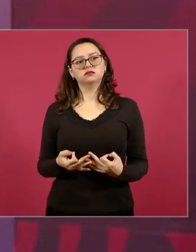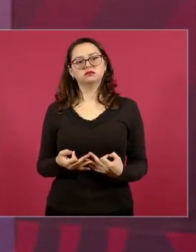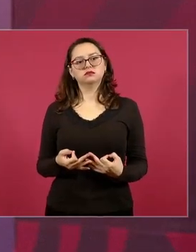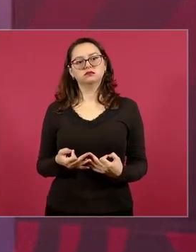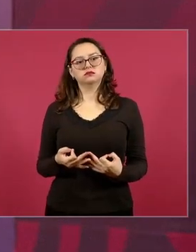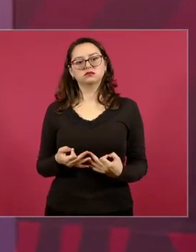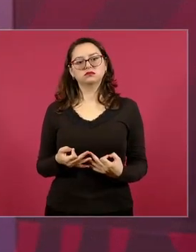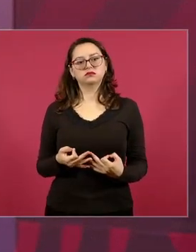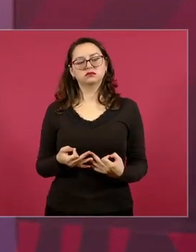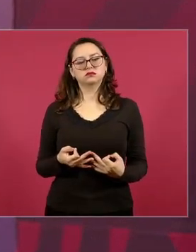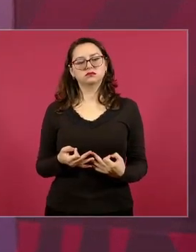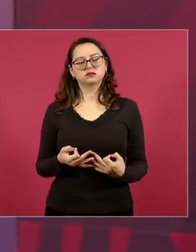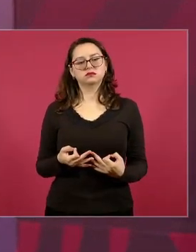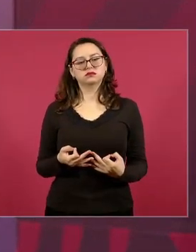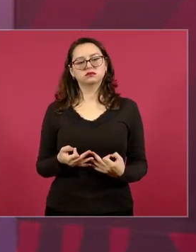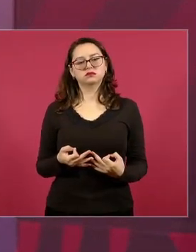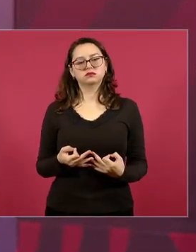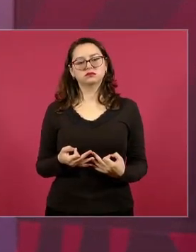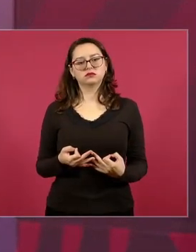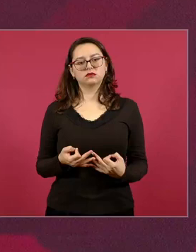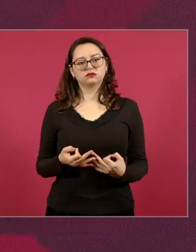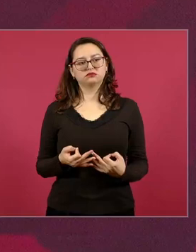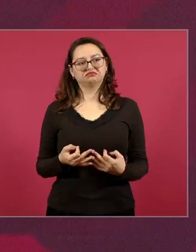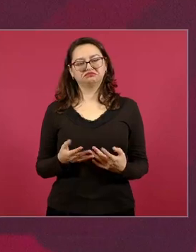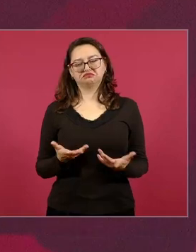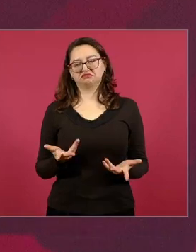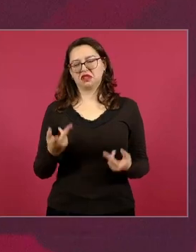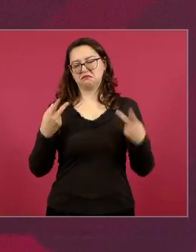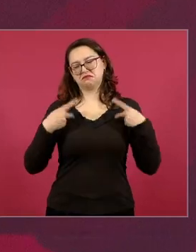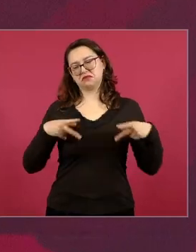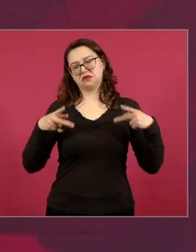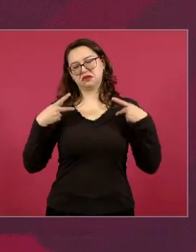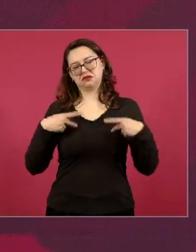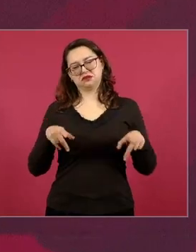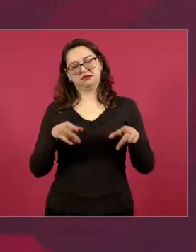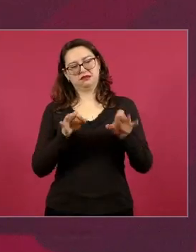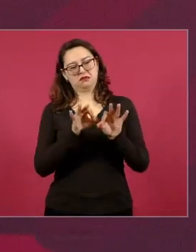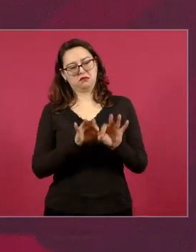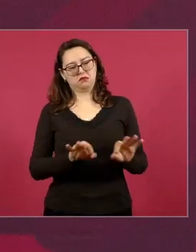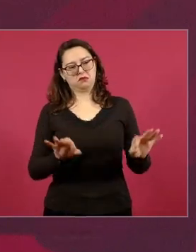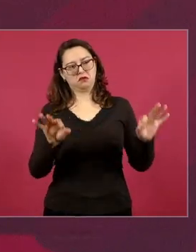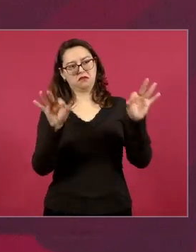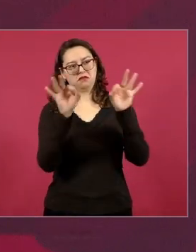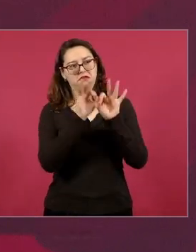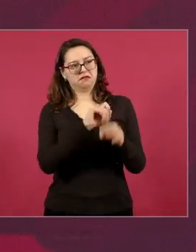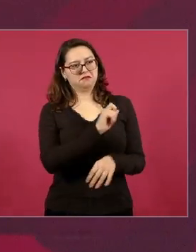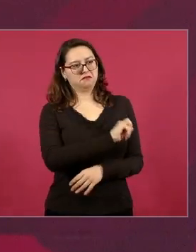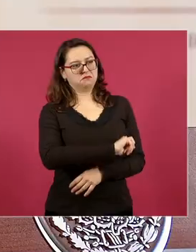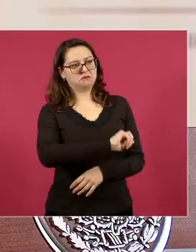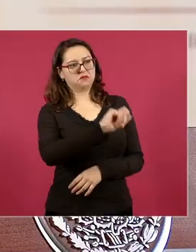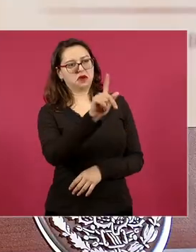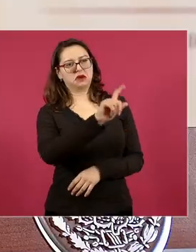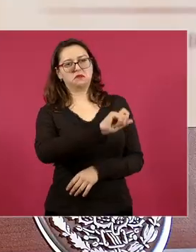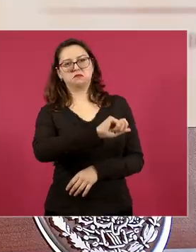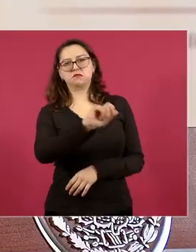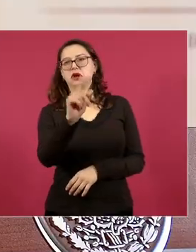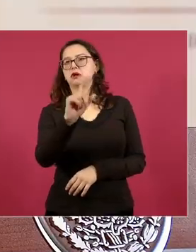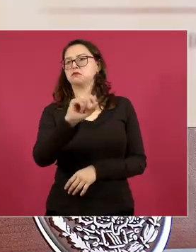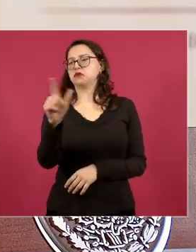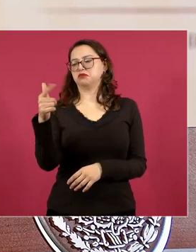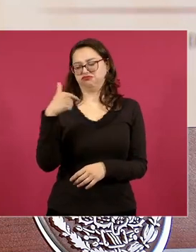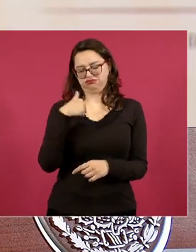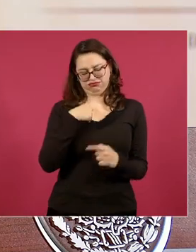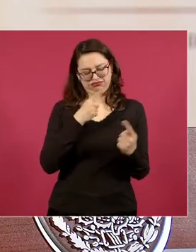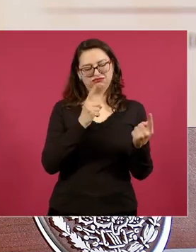y que te rosas con lo mejor de la sociedad